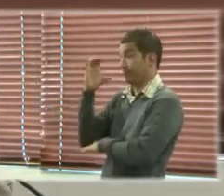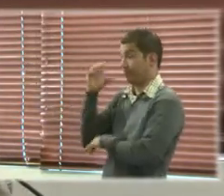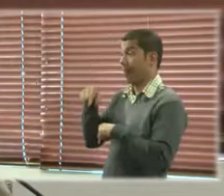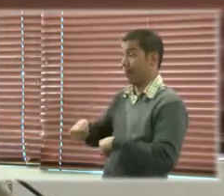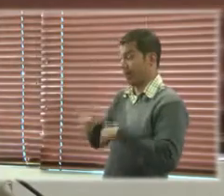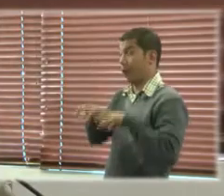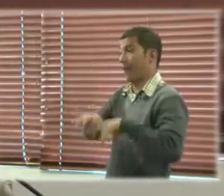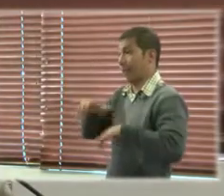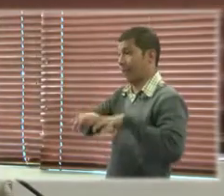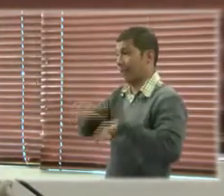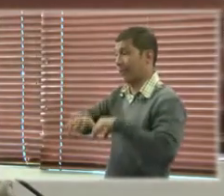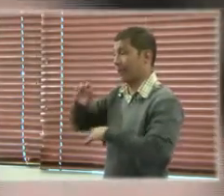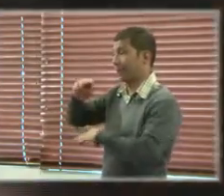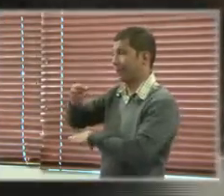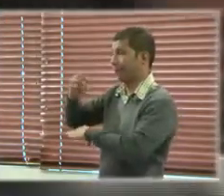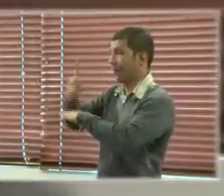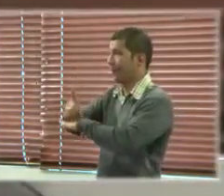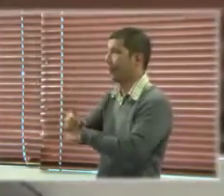oficina.